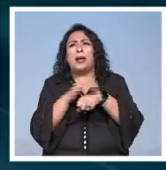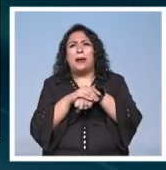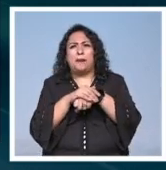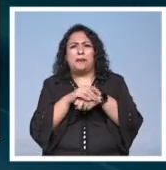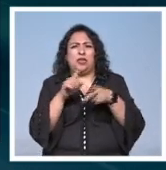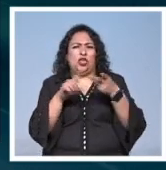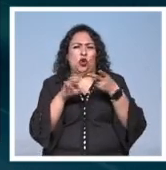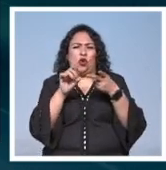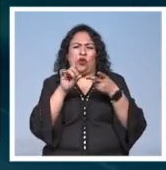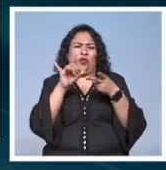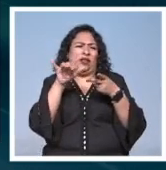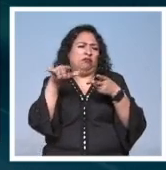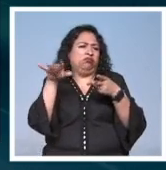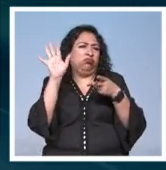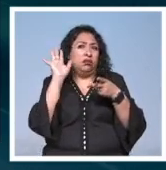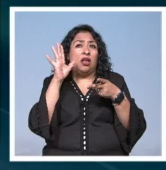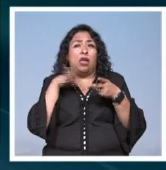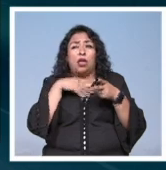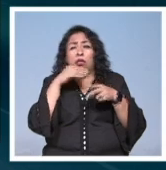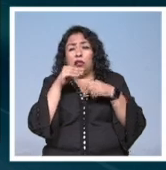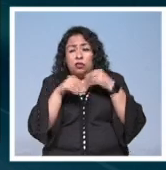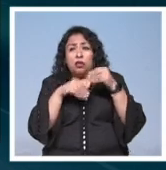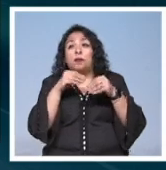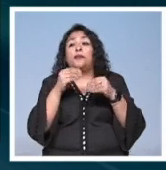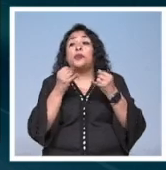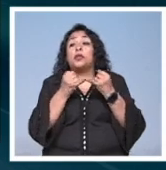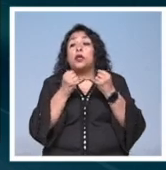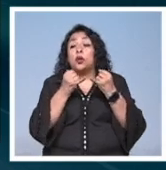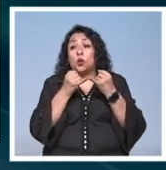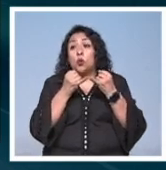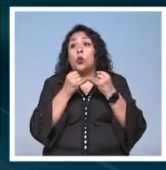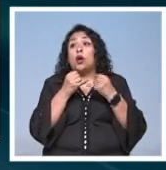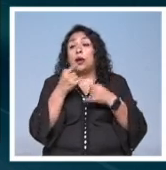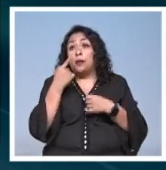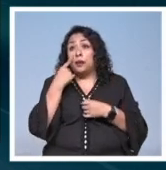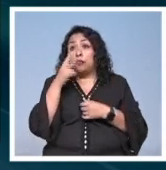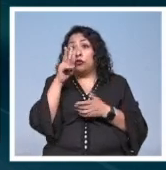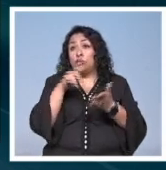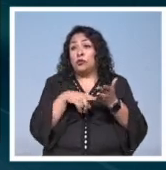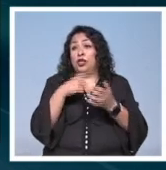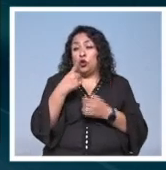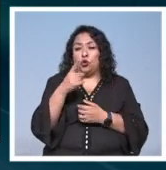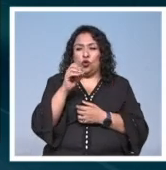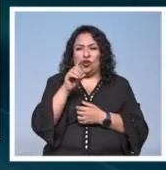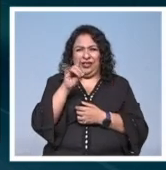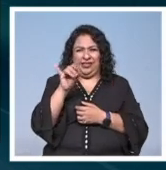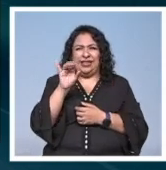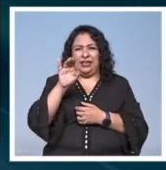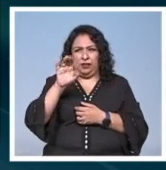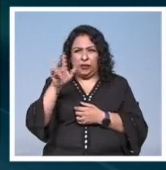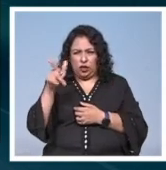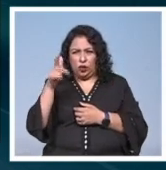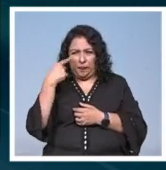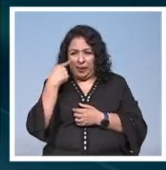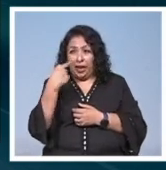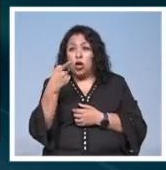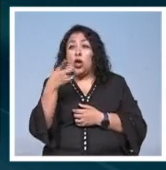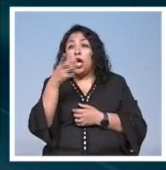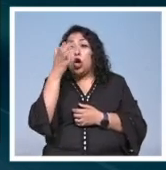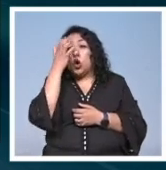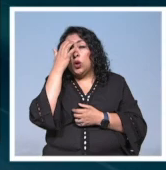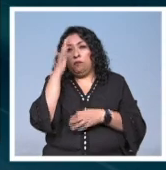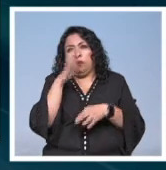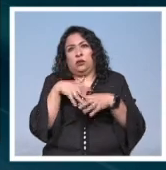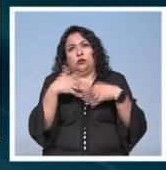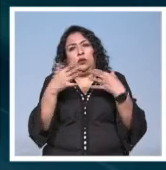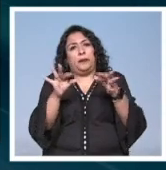Kodaly en fin fue construyendo y además bueno se vieron 2001 de Isabel Espacio conoce por supuesto una de las obras más